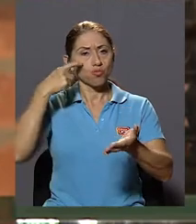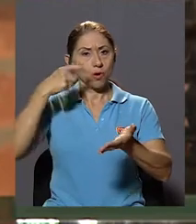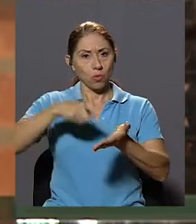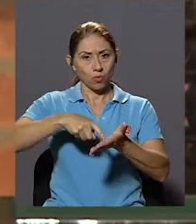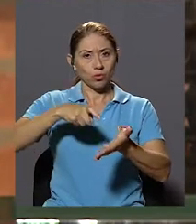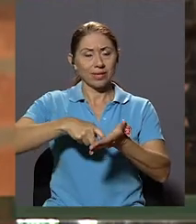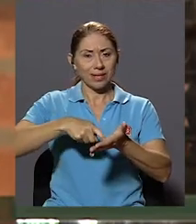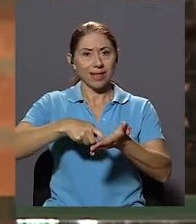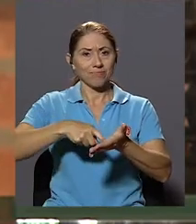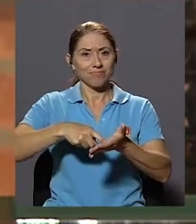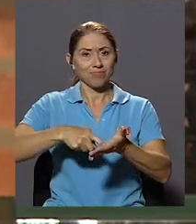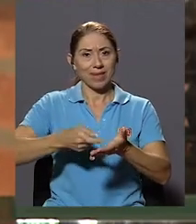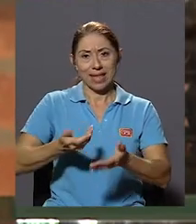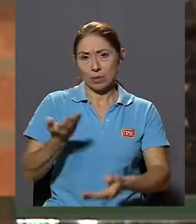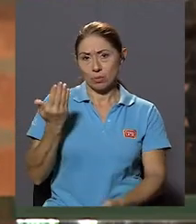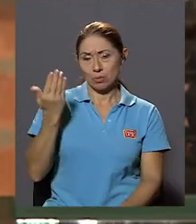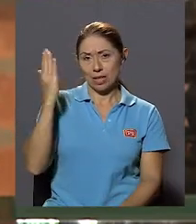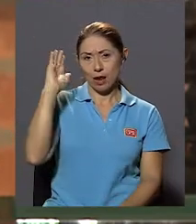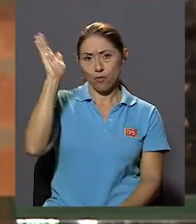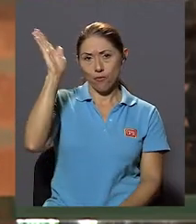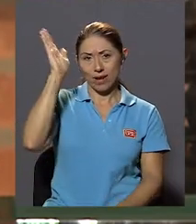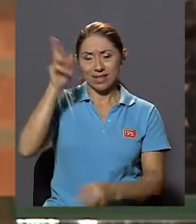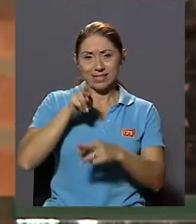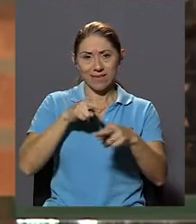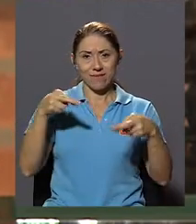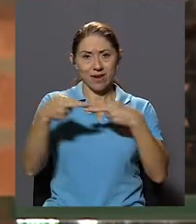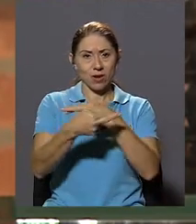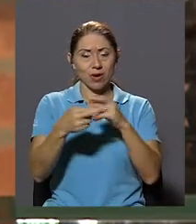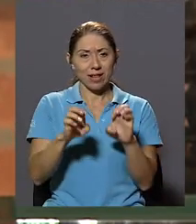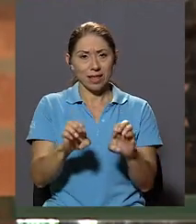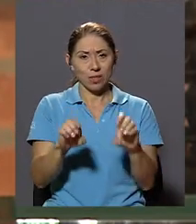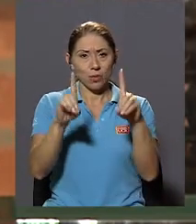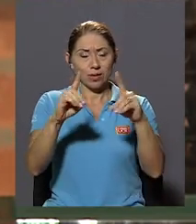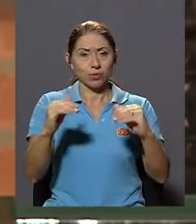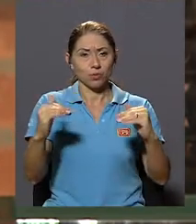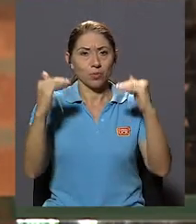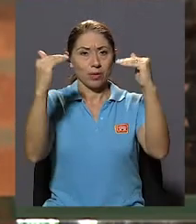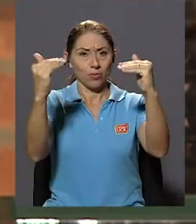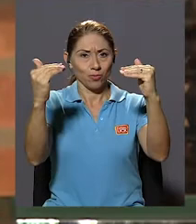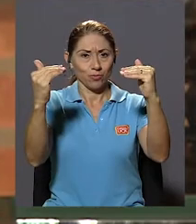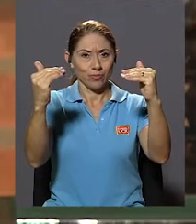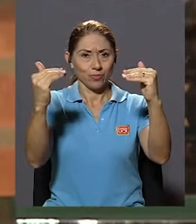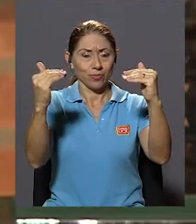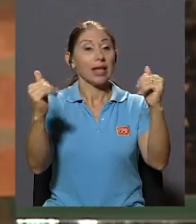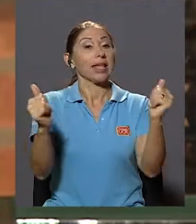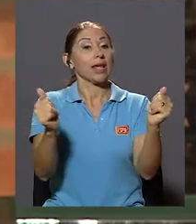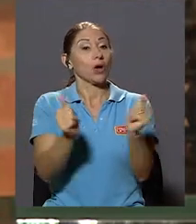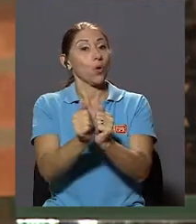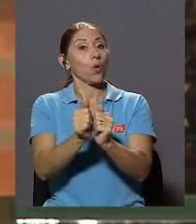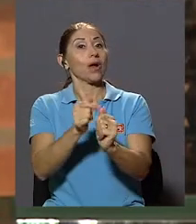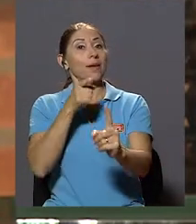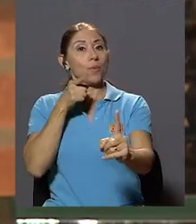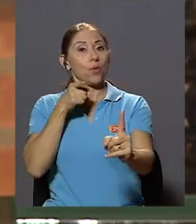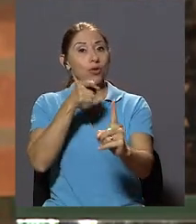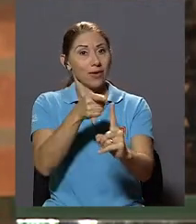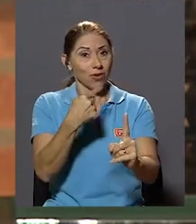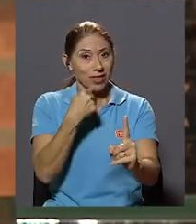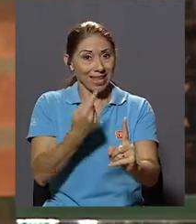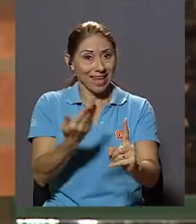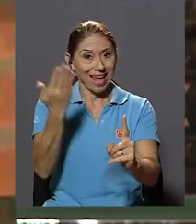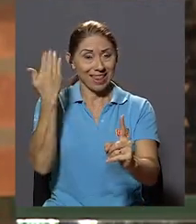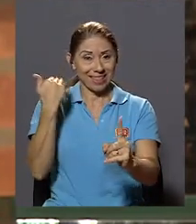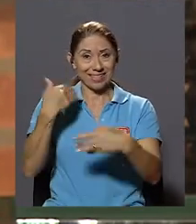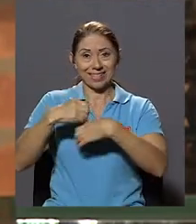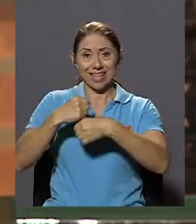reconocida En la Conferencia Regional de Educación Superior Que con el motivo ya señalado Se llevó a cabo